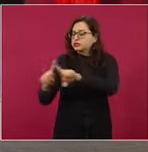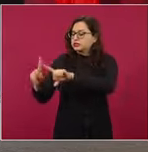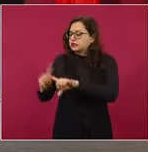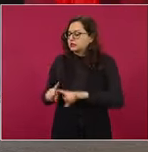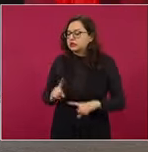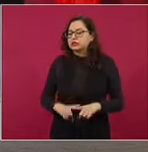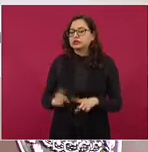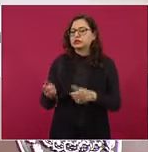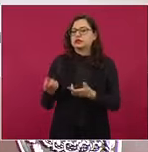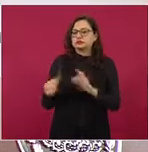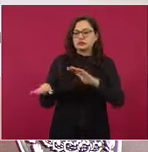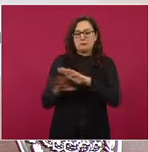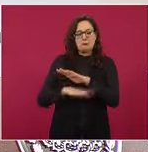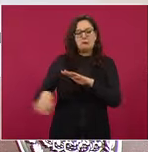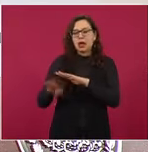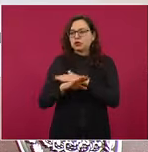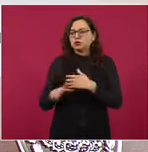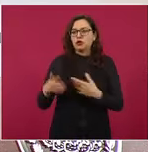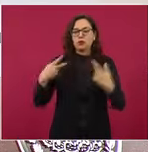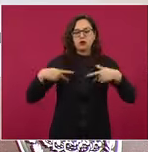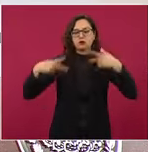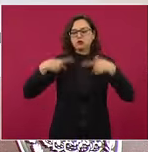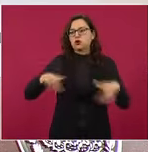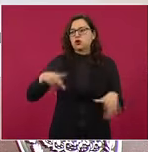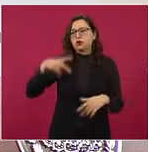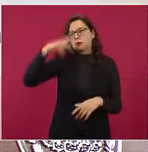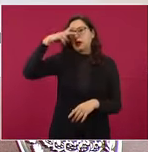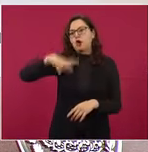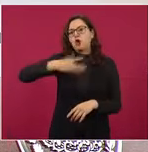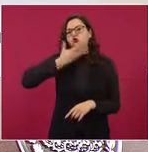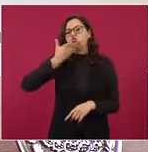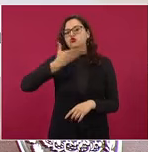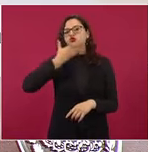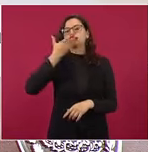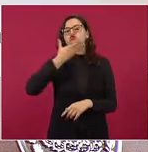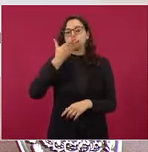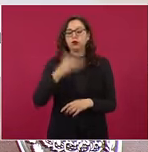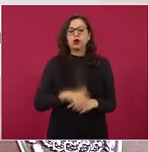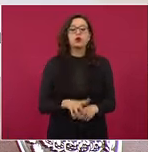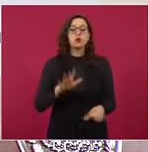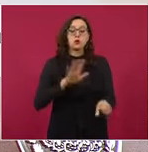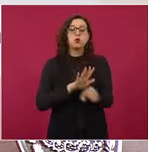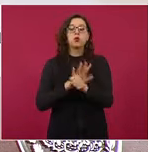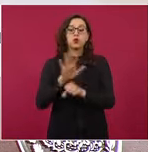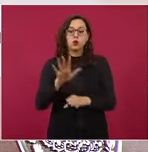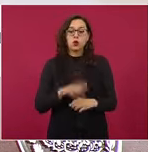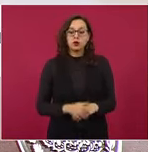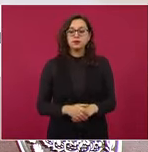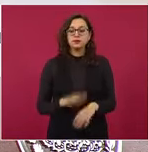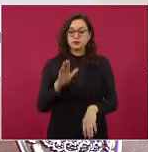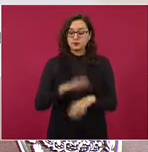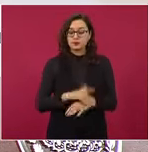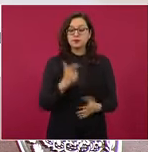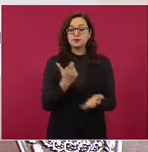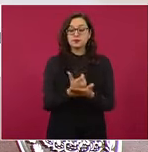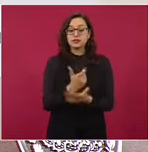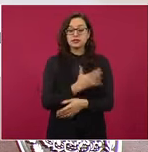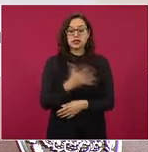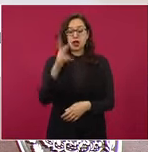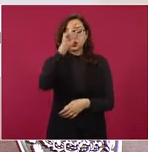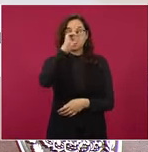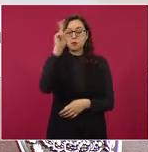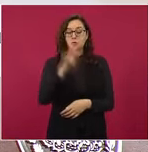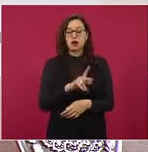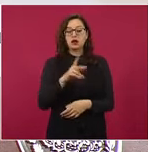consumen las familias mexicanas. Y tenemos el precio más alto para la región